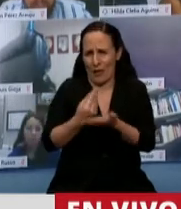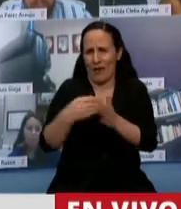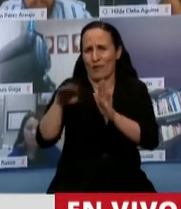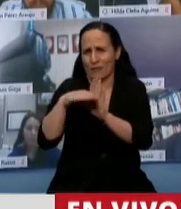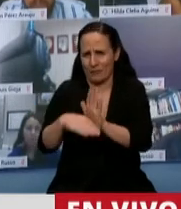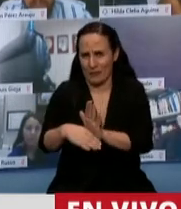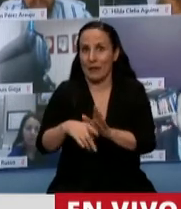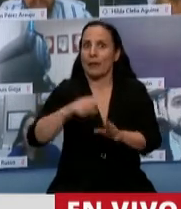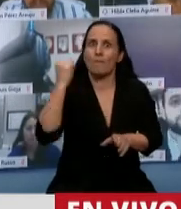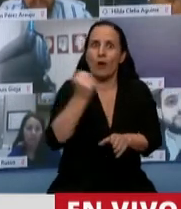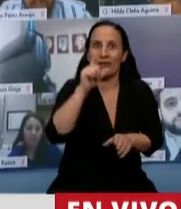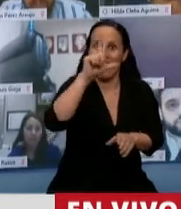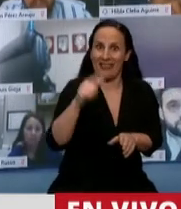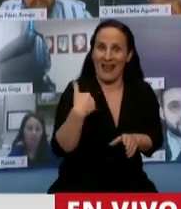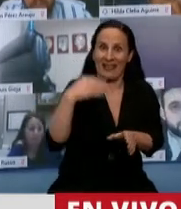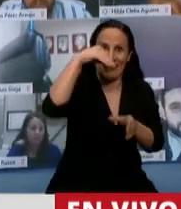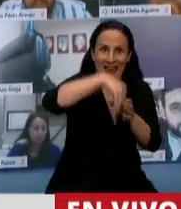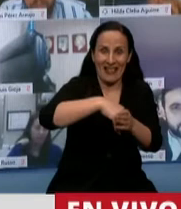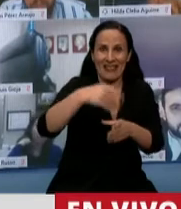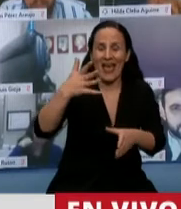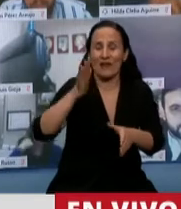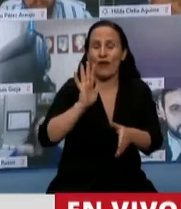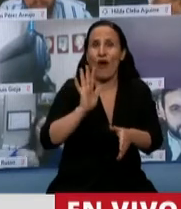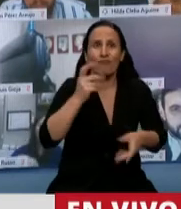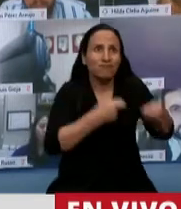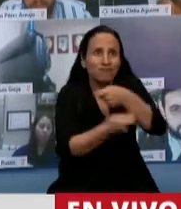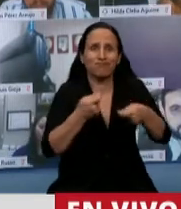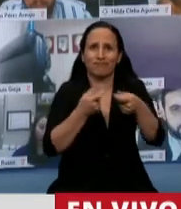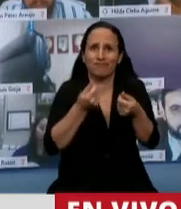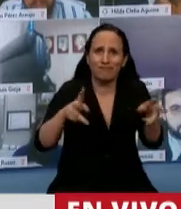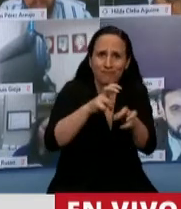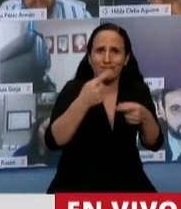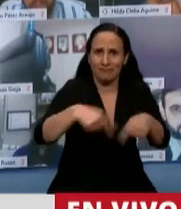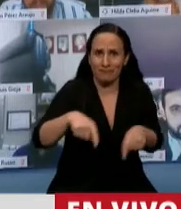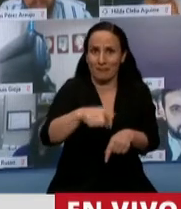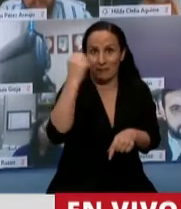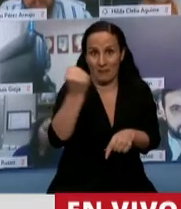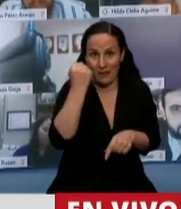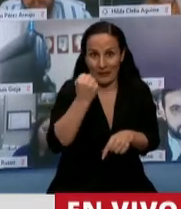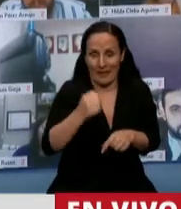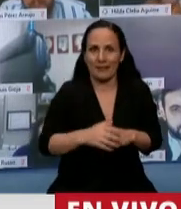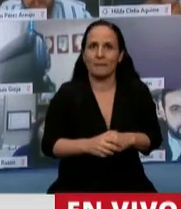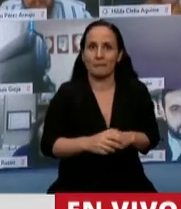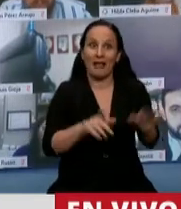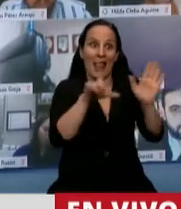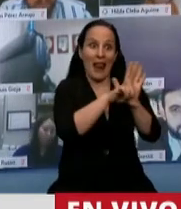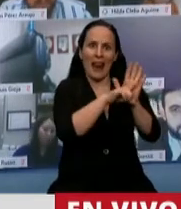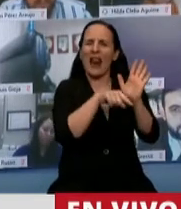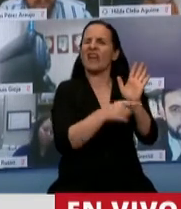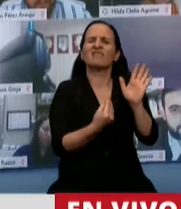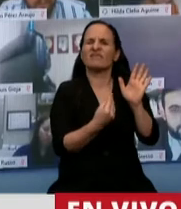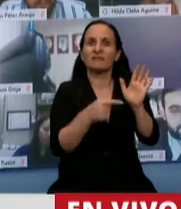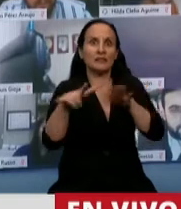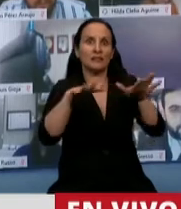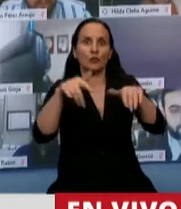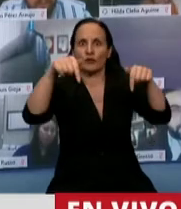interno van a ser clave para este proceso de recuperación que necesitamos encarar. Esta ley viene a dar respuesta a una situación conjuntural, pero